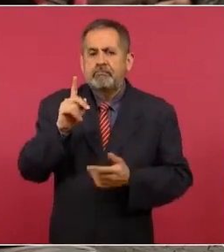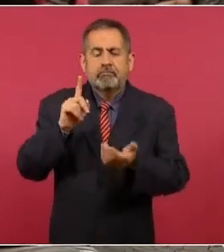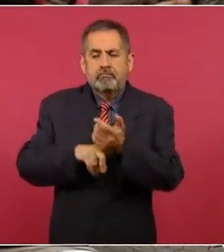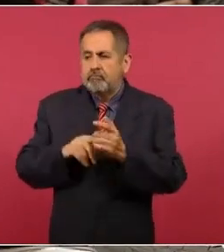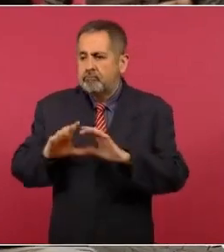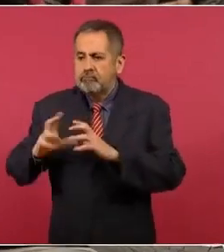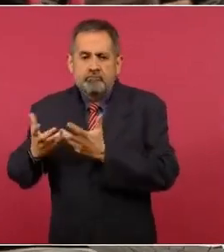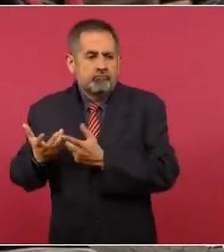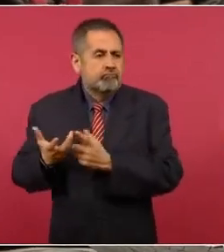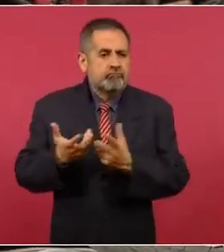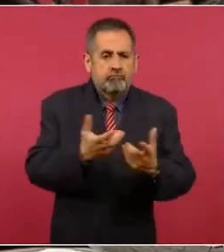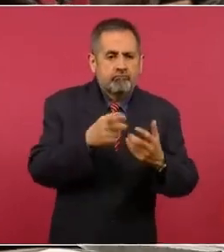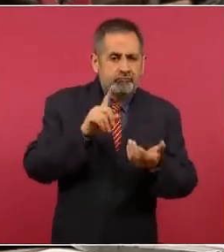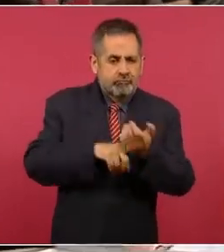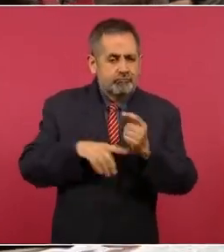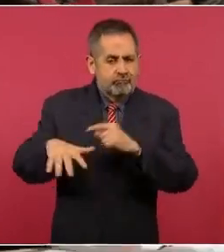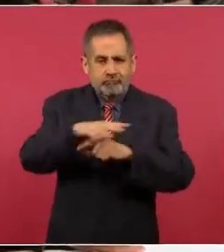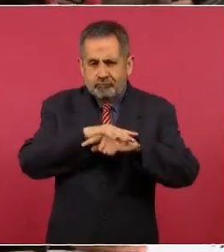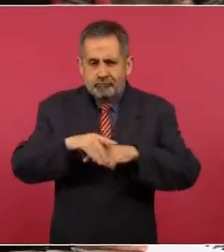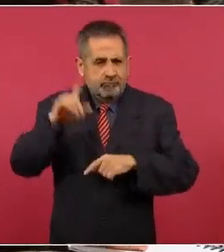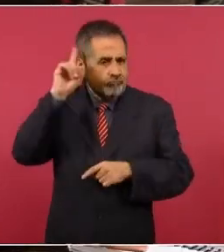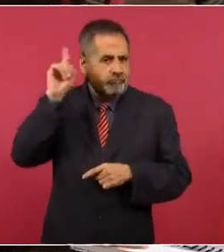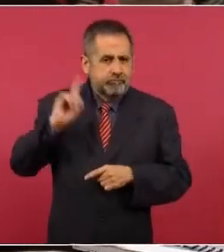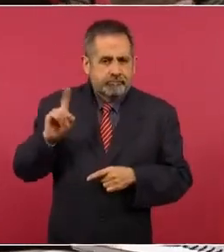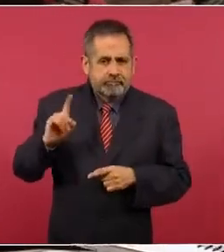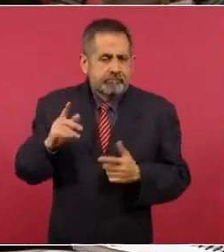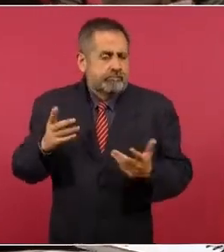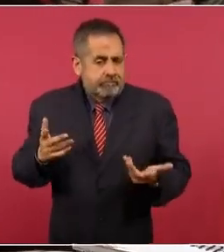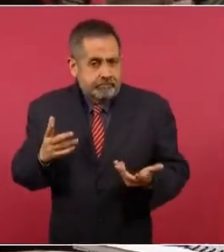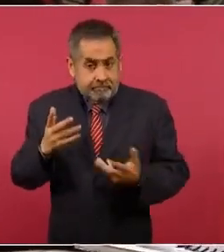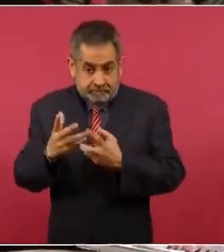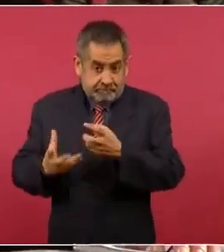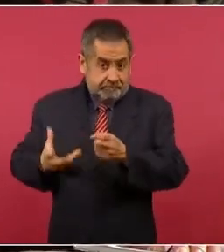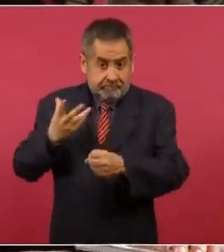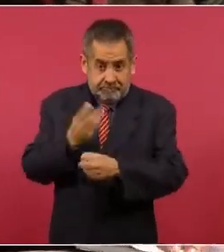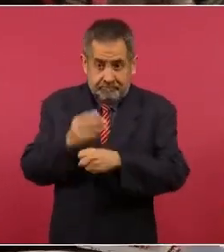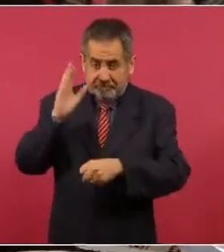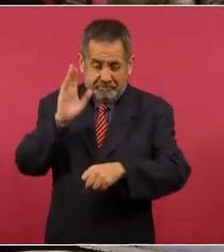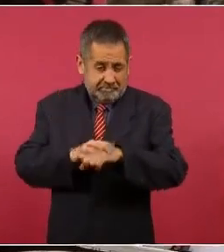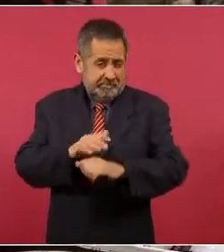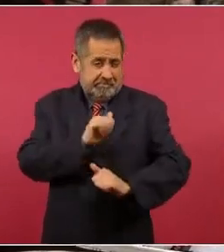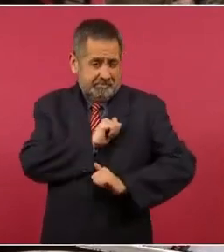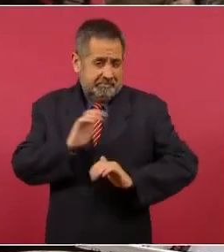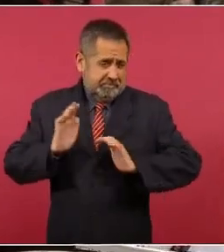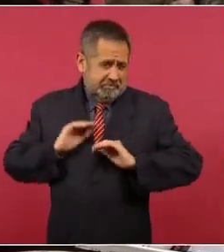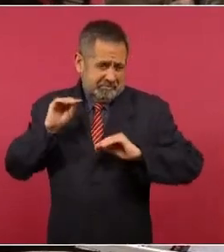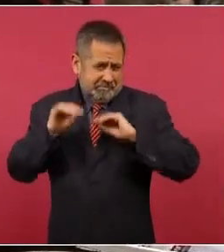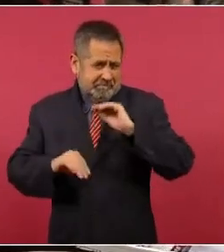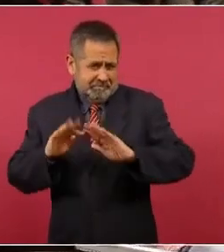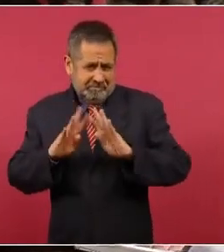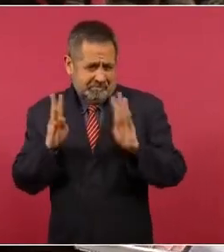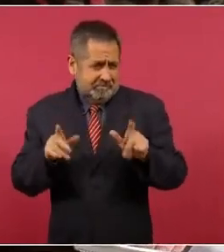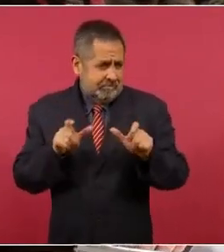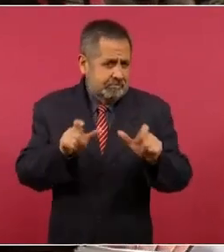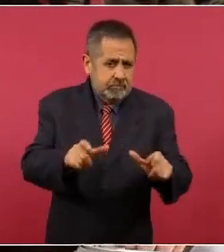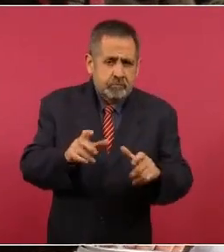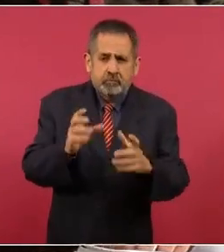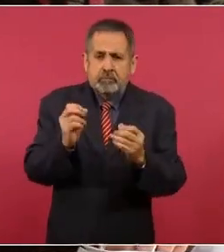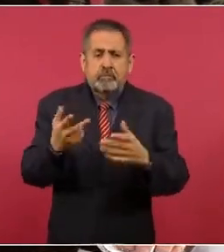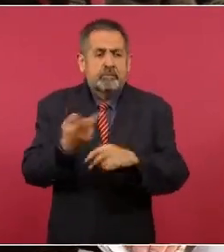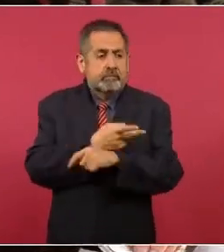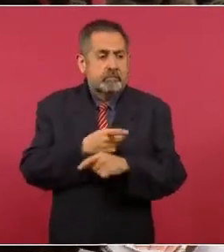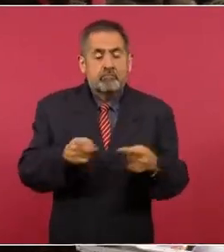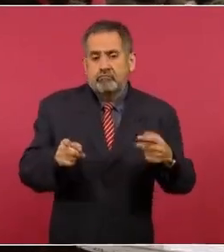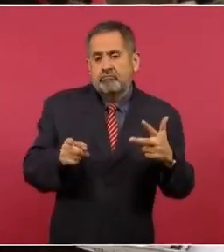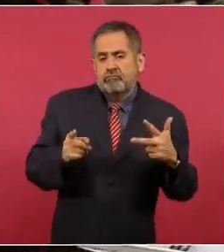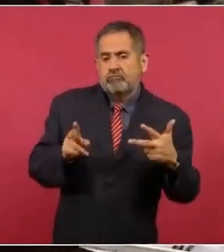del operativo que se tiene allá en Zacatecas, ¿se va a reforzar en esta zona o qué es lo que va a acontecer después de este ataque? Porque